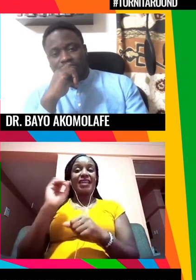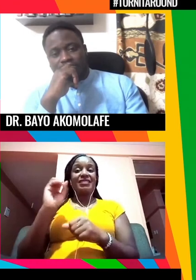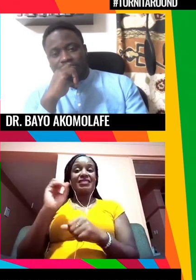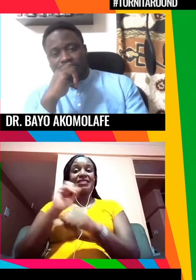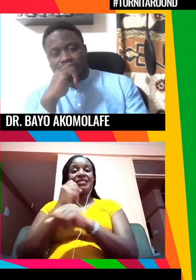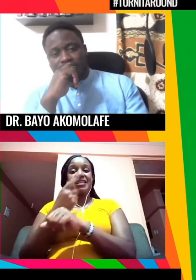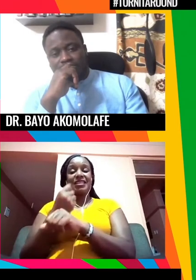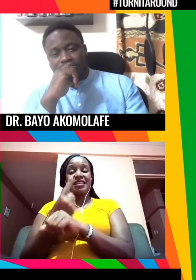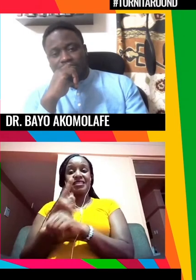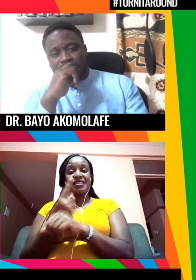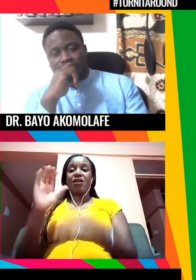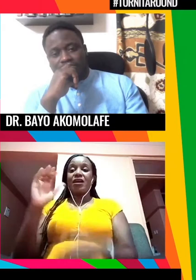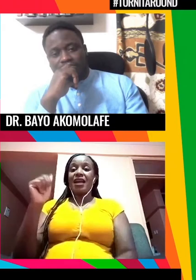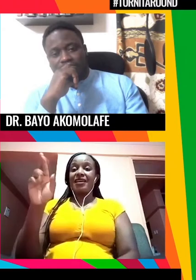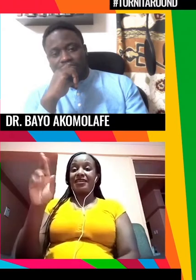contigo